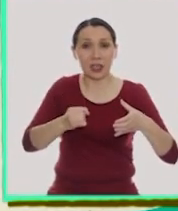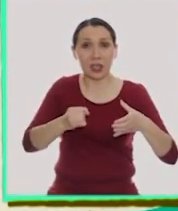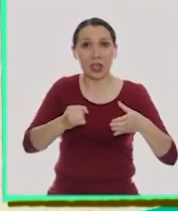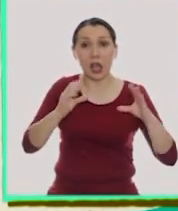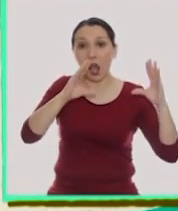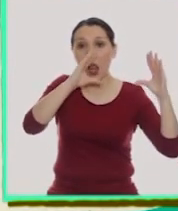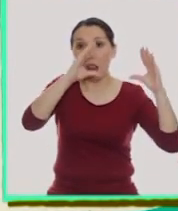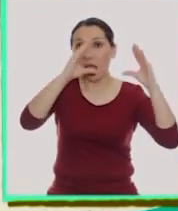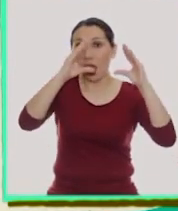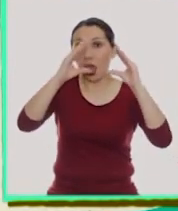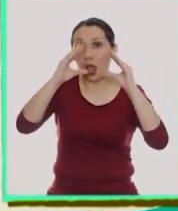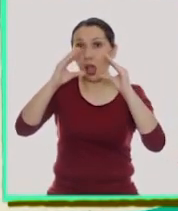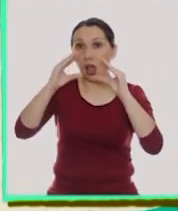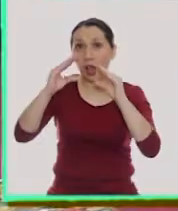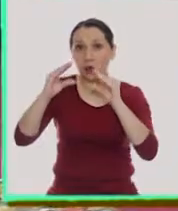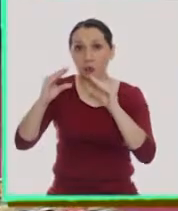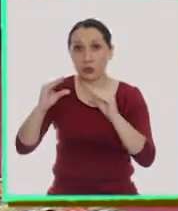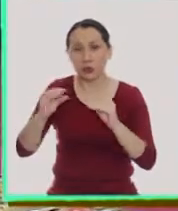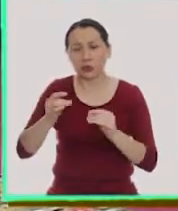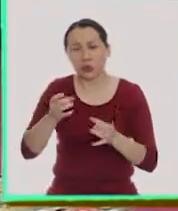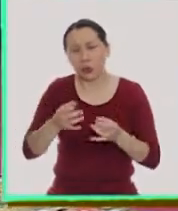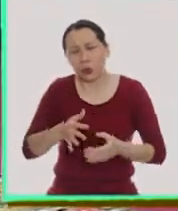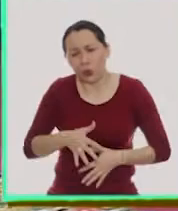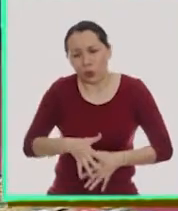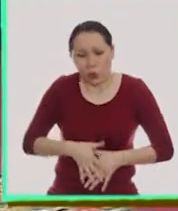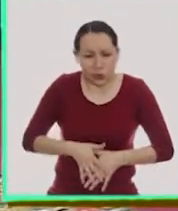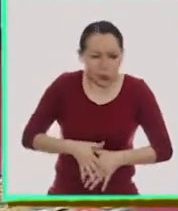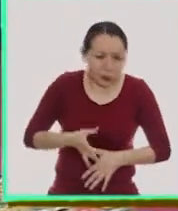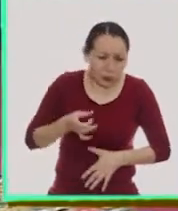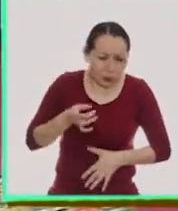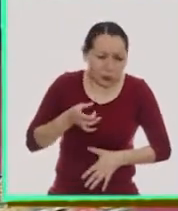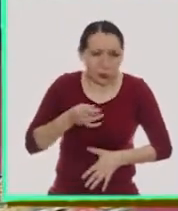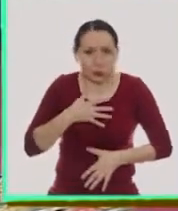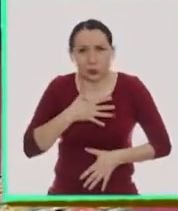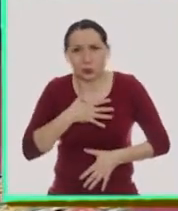Aquella noche tuvo dolor de estómago.